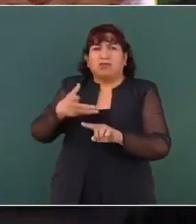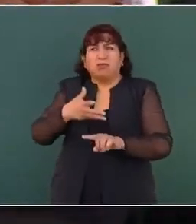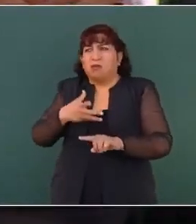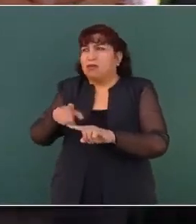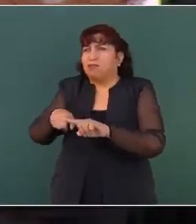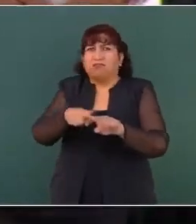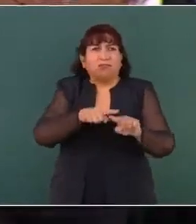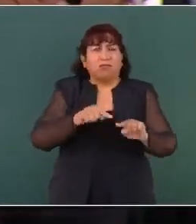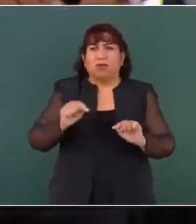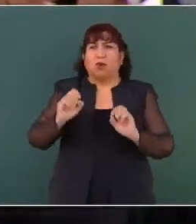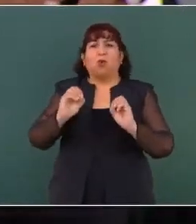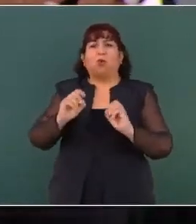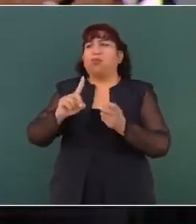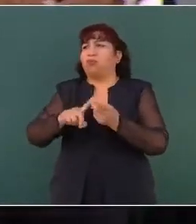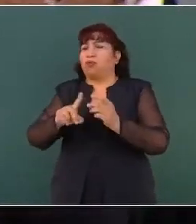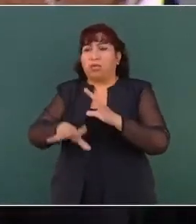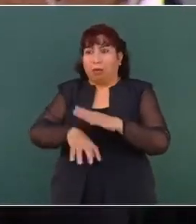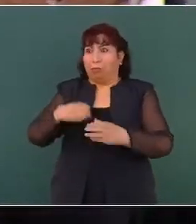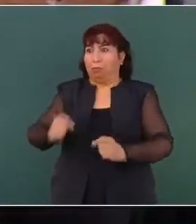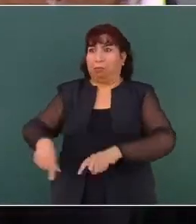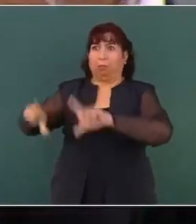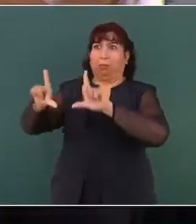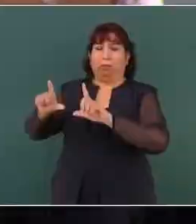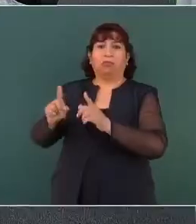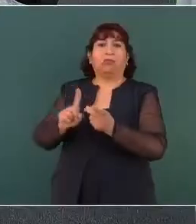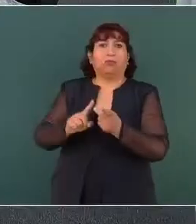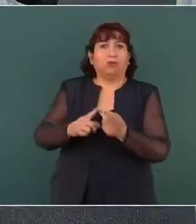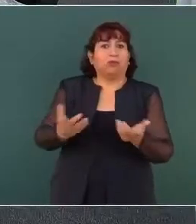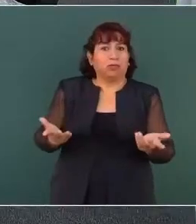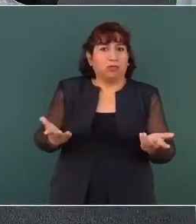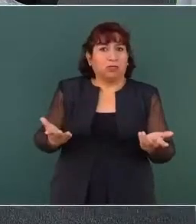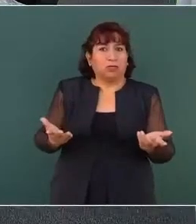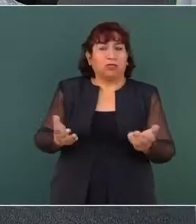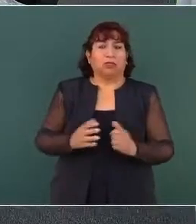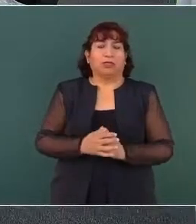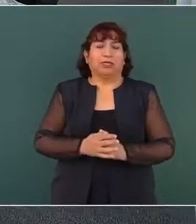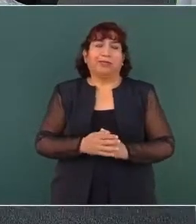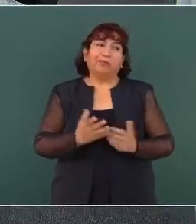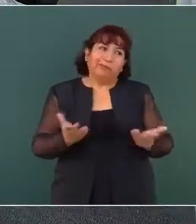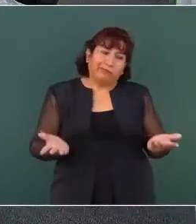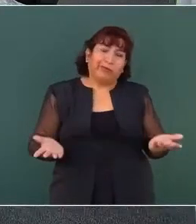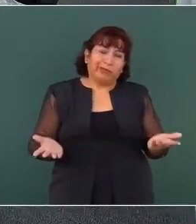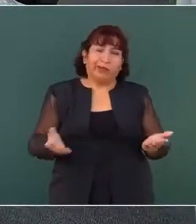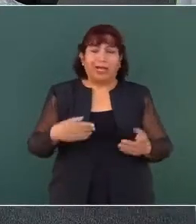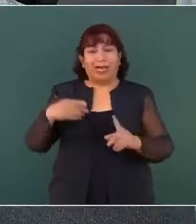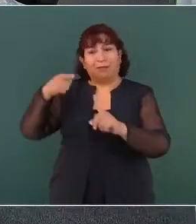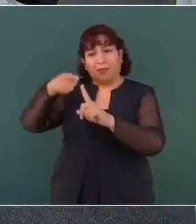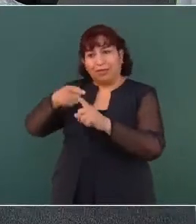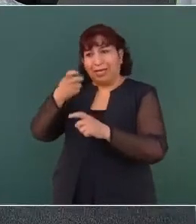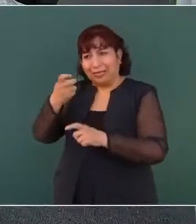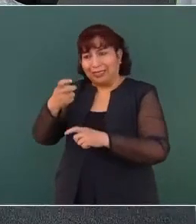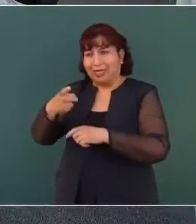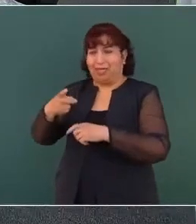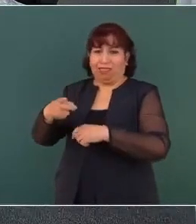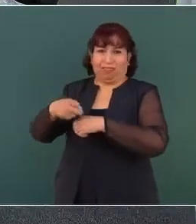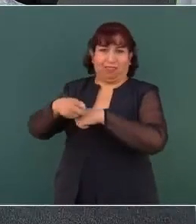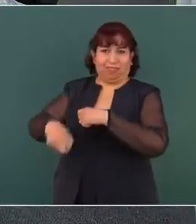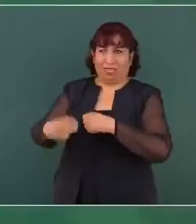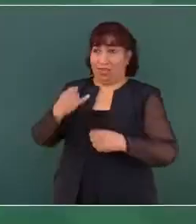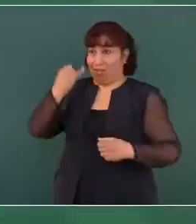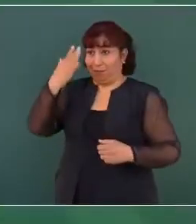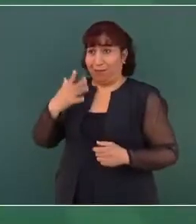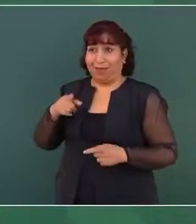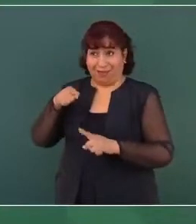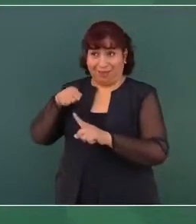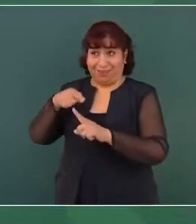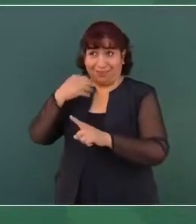o de dónde surgieron? Bueno, el propósito es ese, dañar la imagen